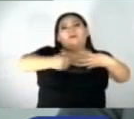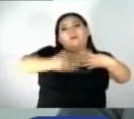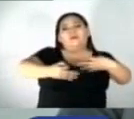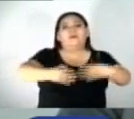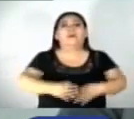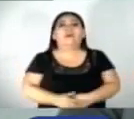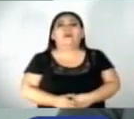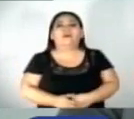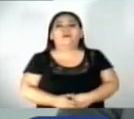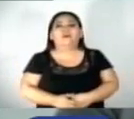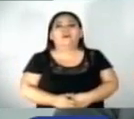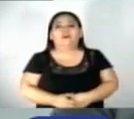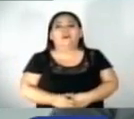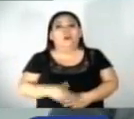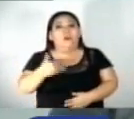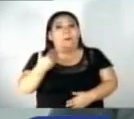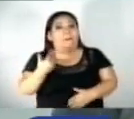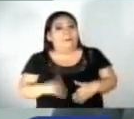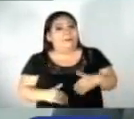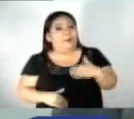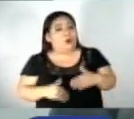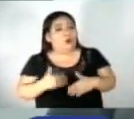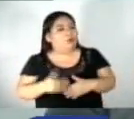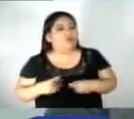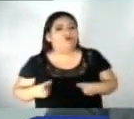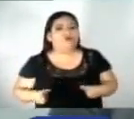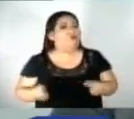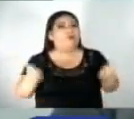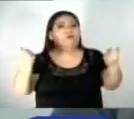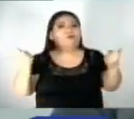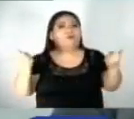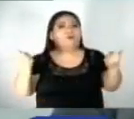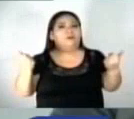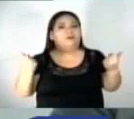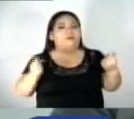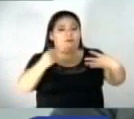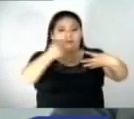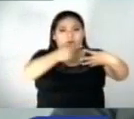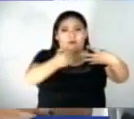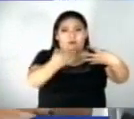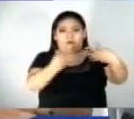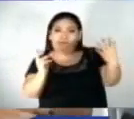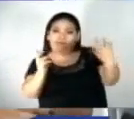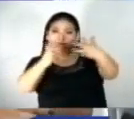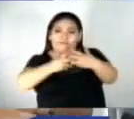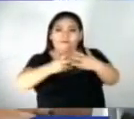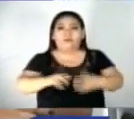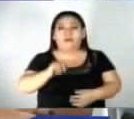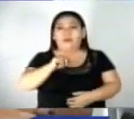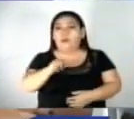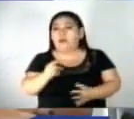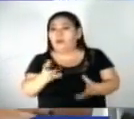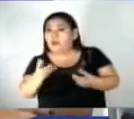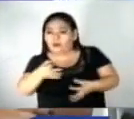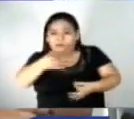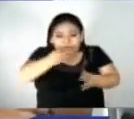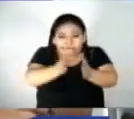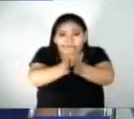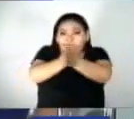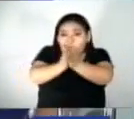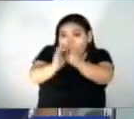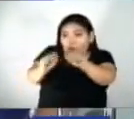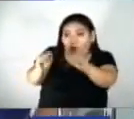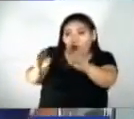y que el proceso sea rápido y apegado a derecho. Esperan que sus peticiones sean